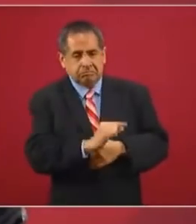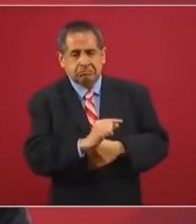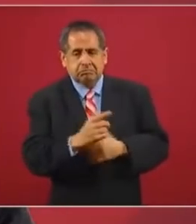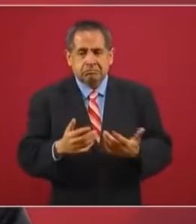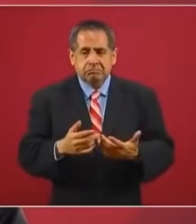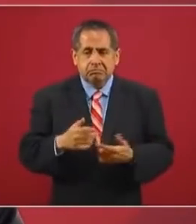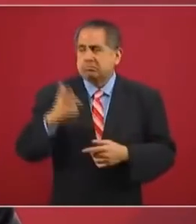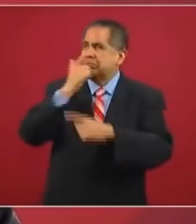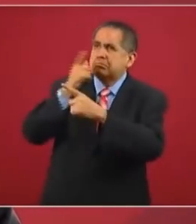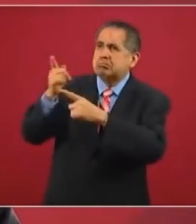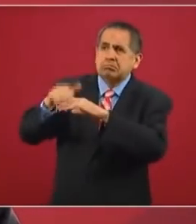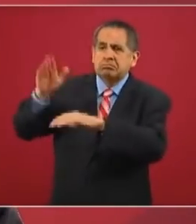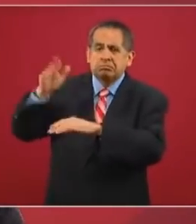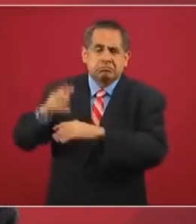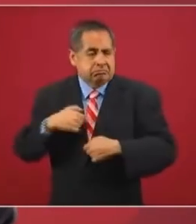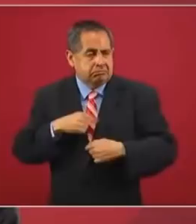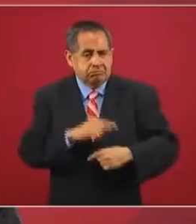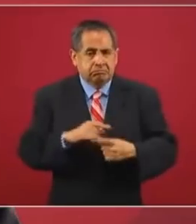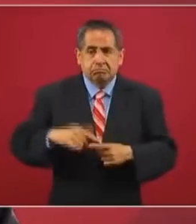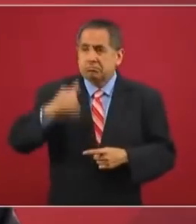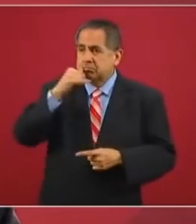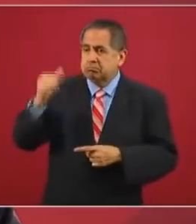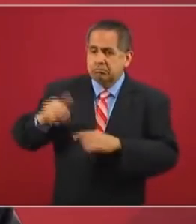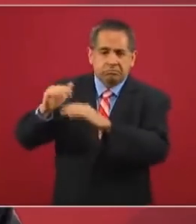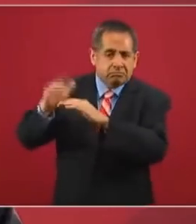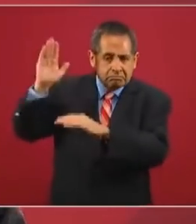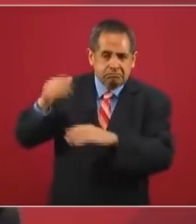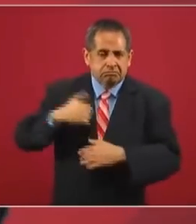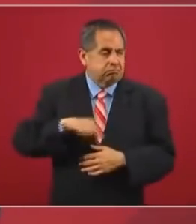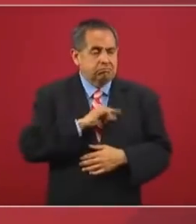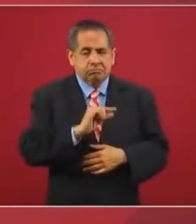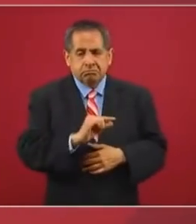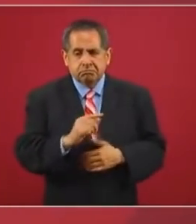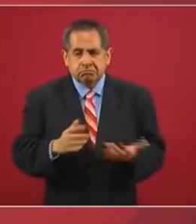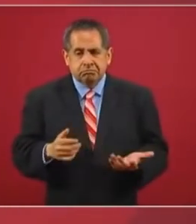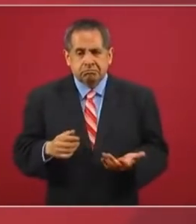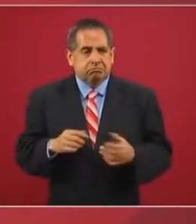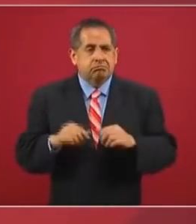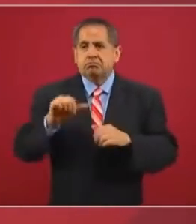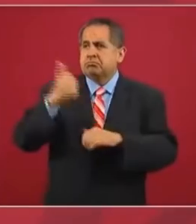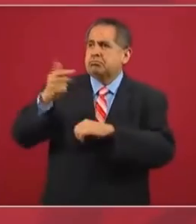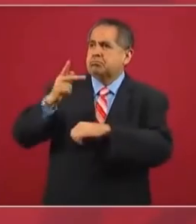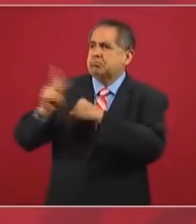el Reino Unido, que en Italia y que en otros países.